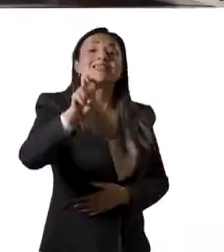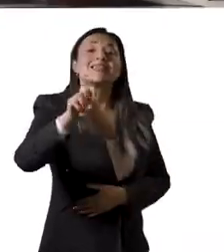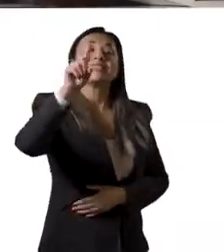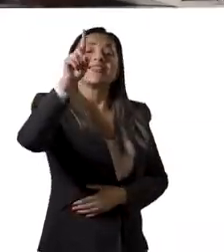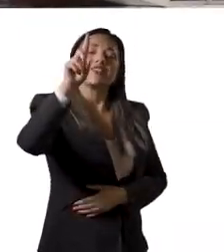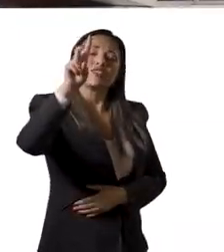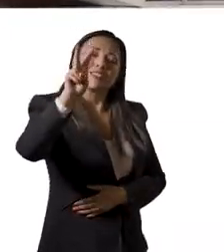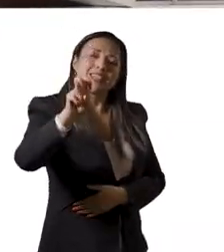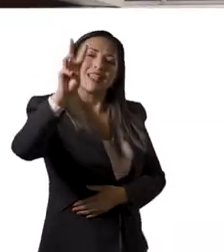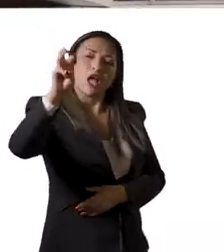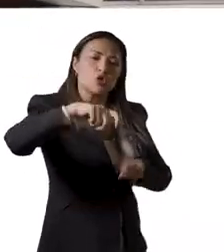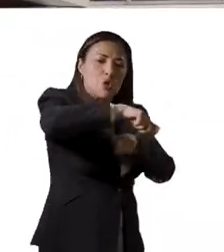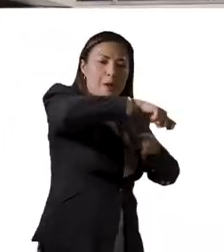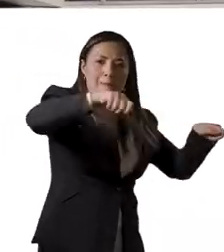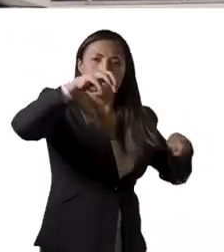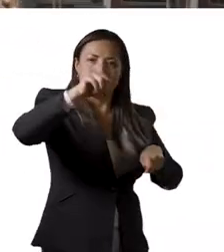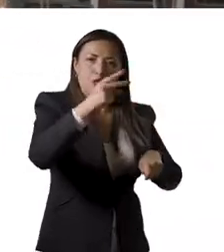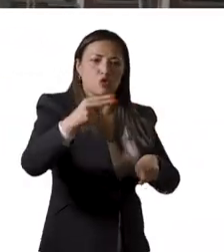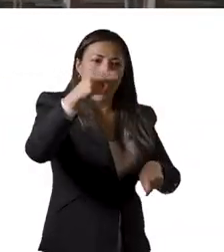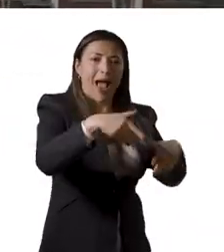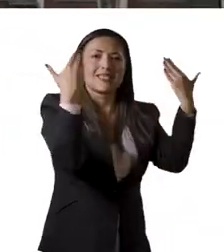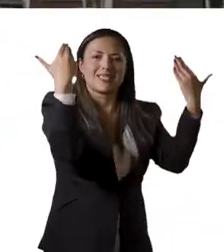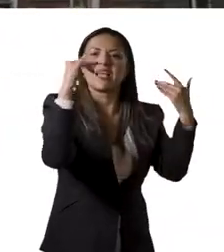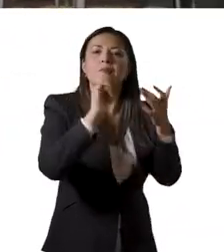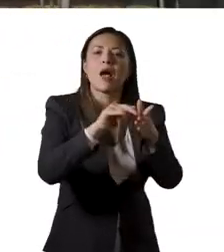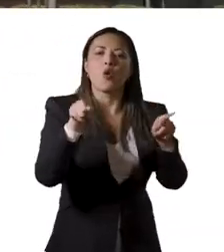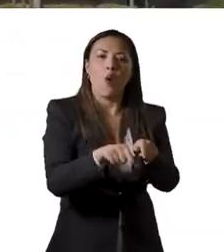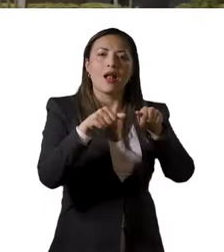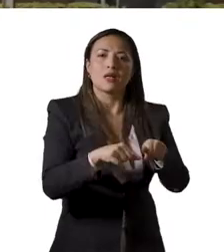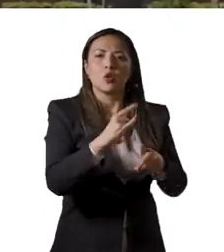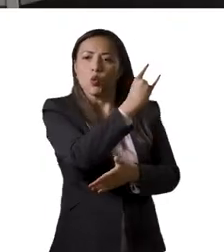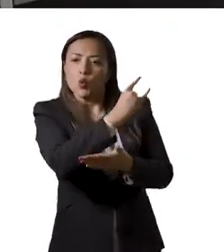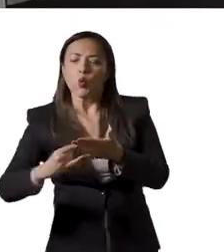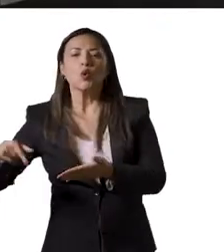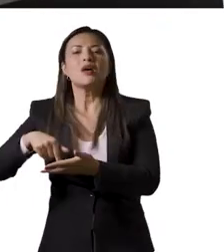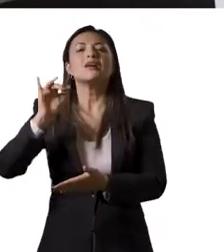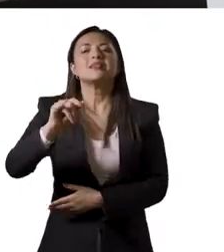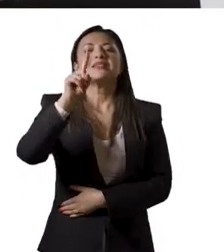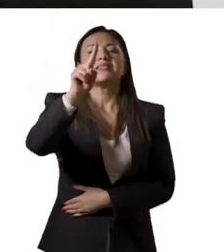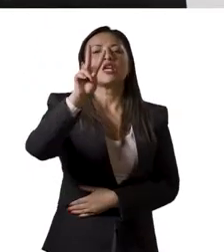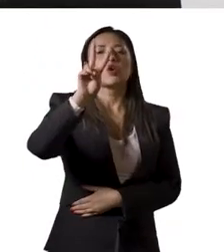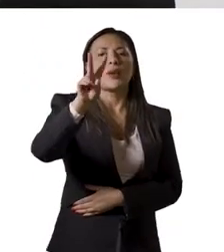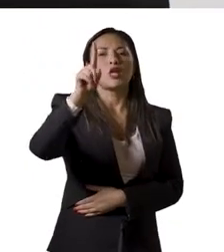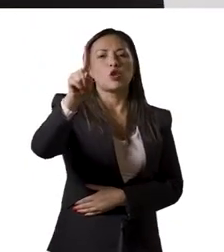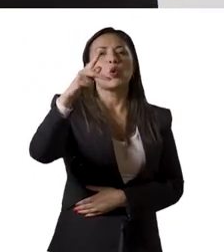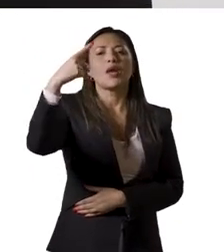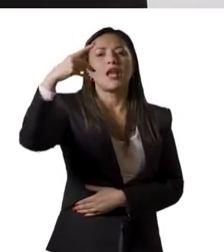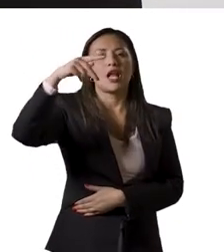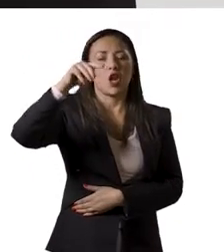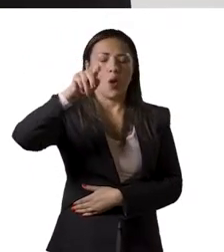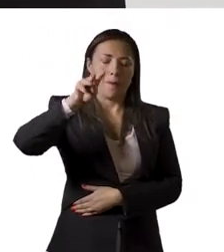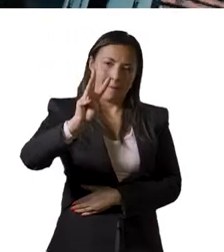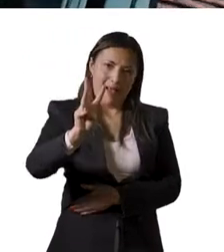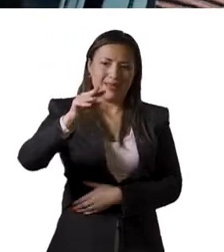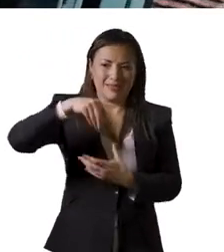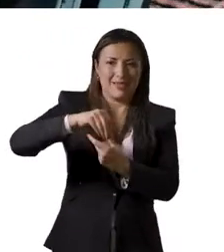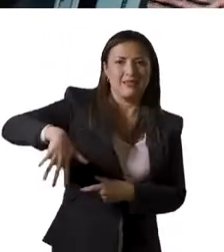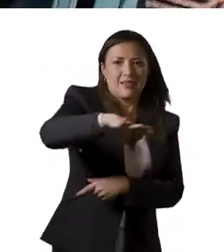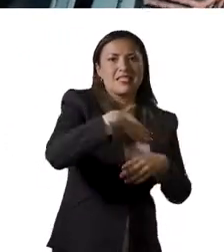instalación de 298 paneles fotovoltaicos en un área de 768 metros cuadrados.